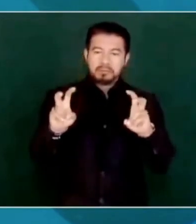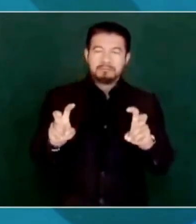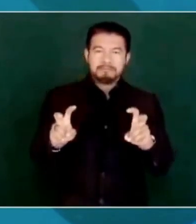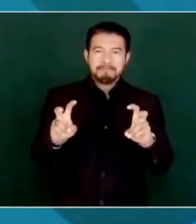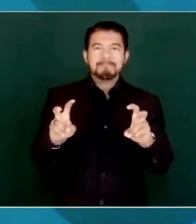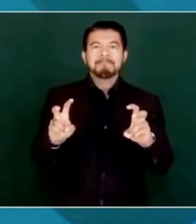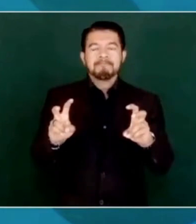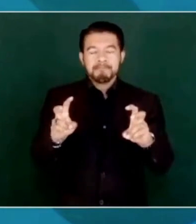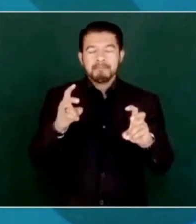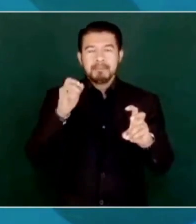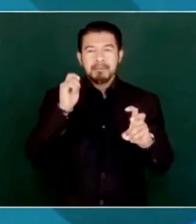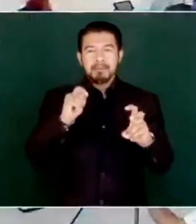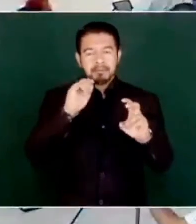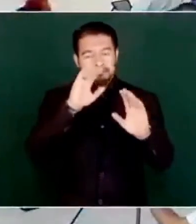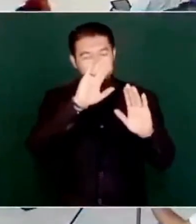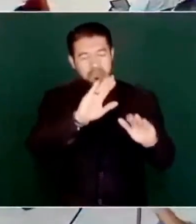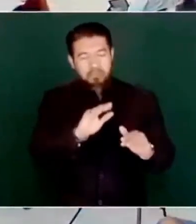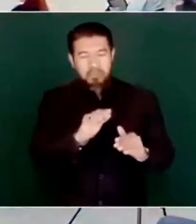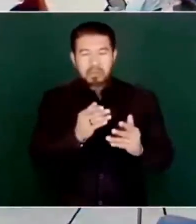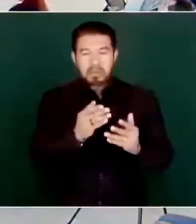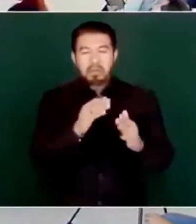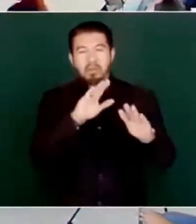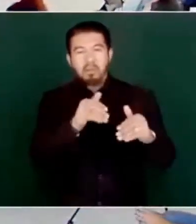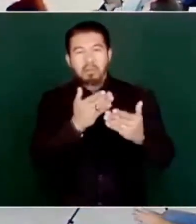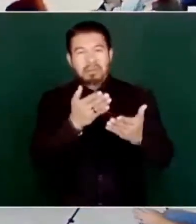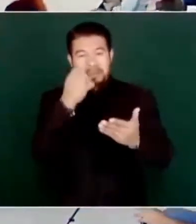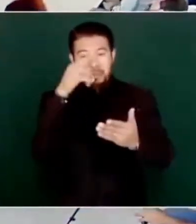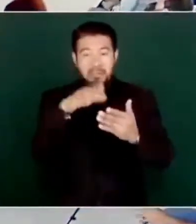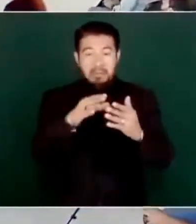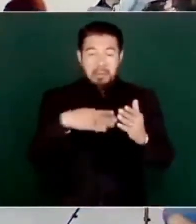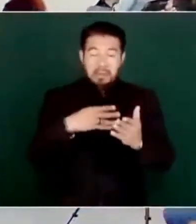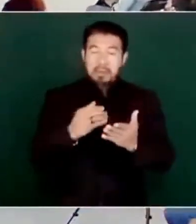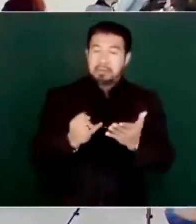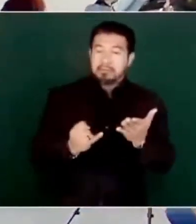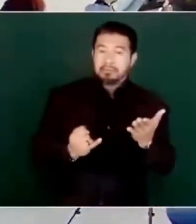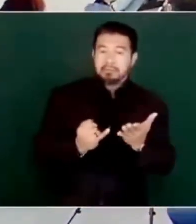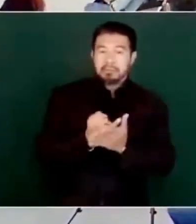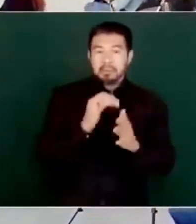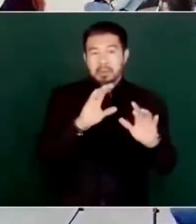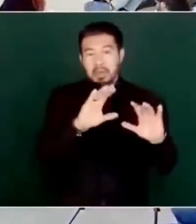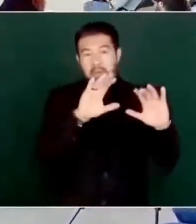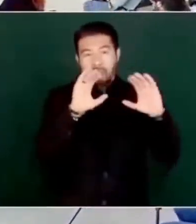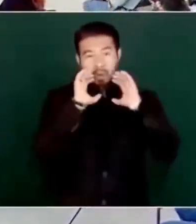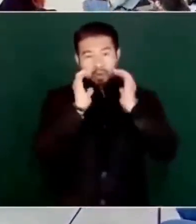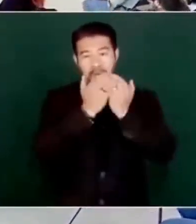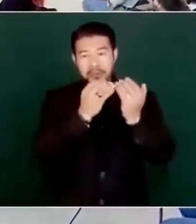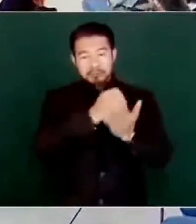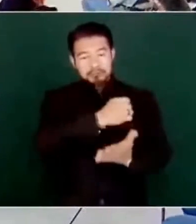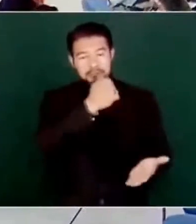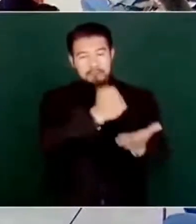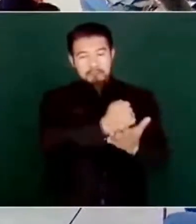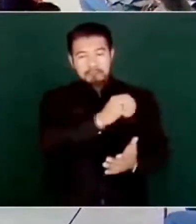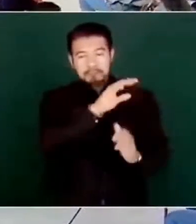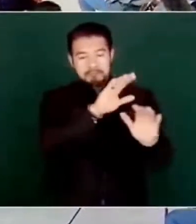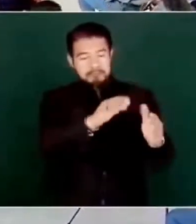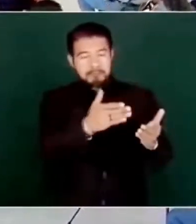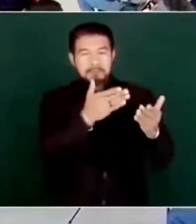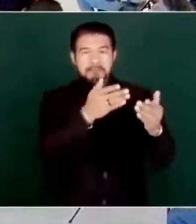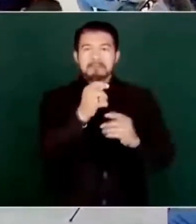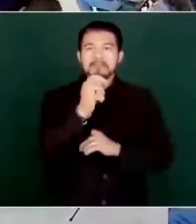una de las iniciativas que se enviaron al Congreso, que